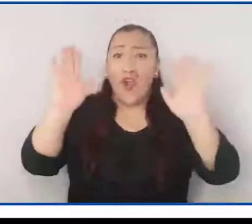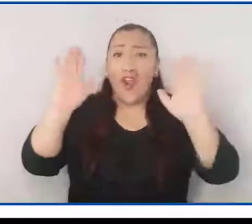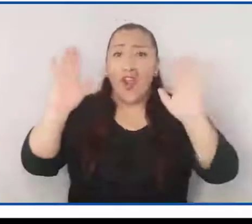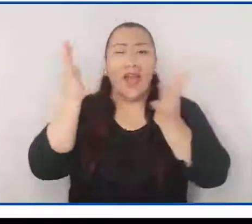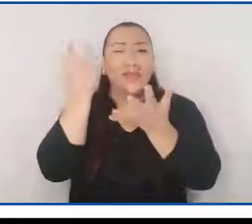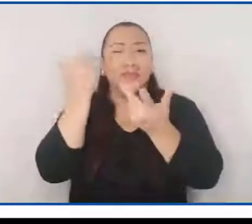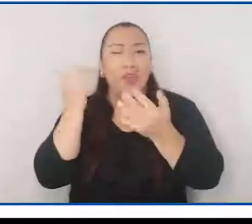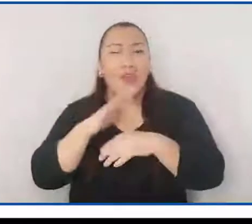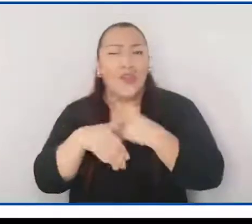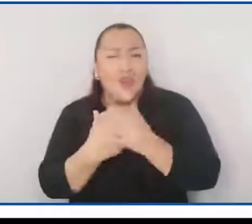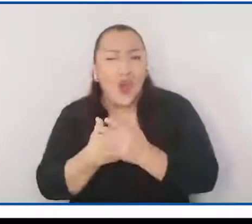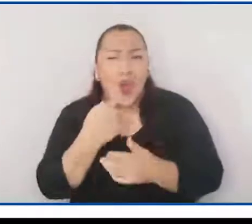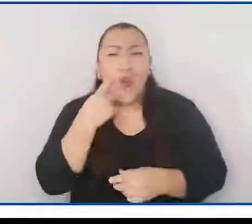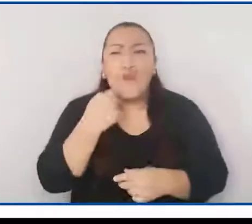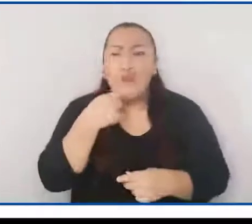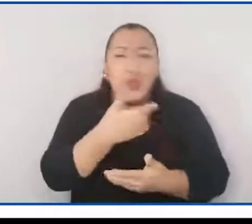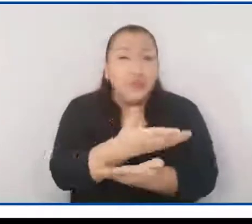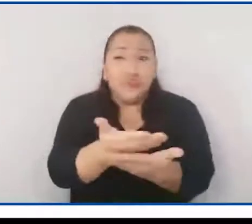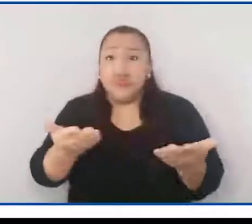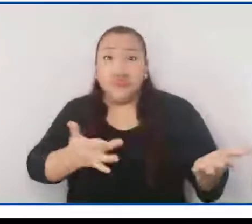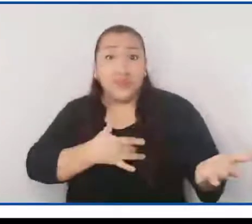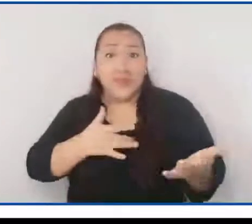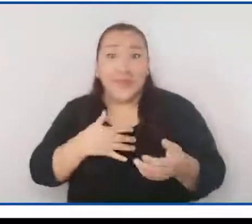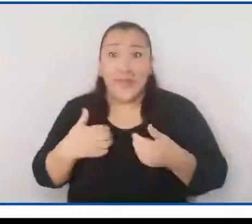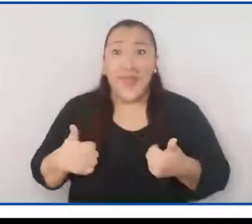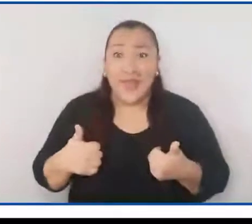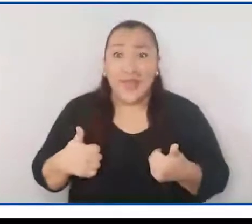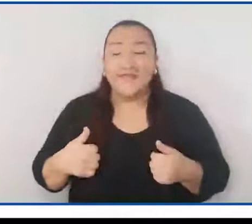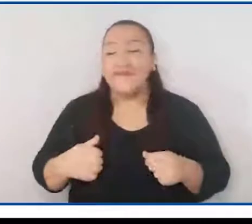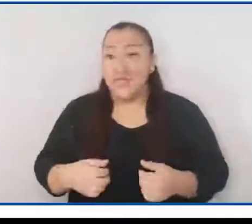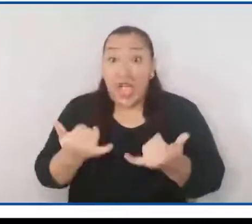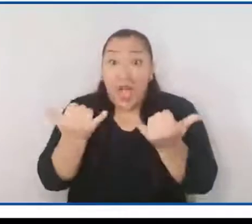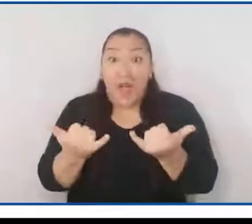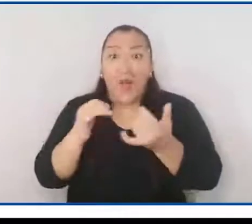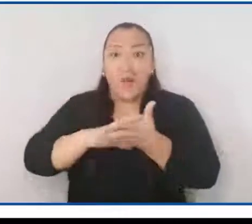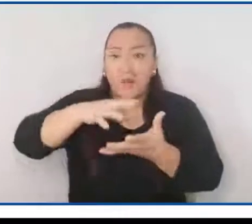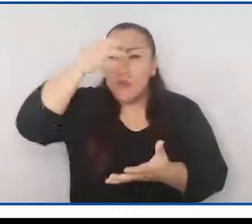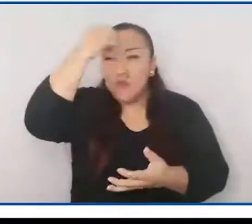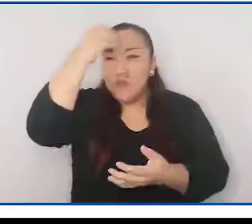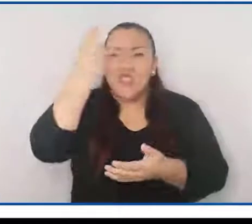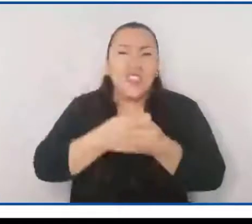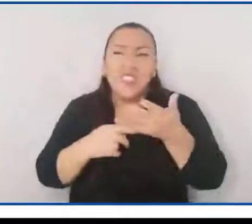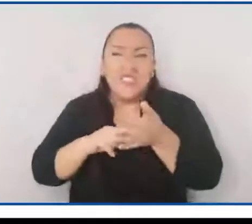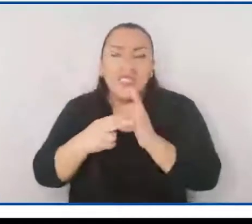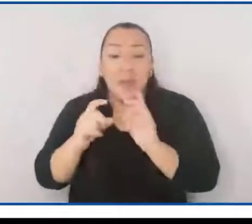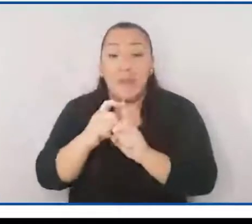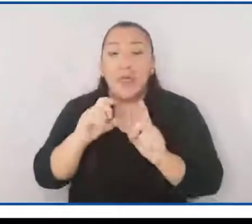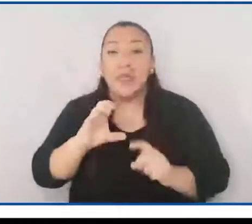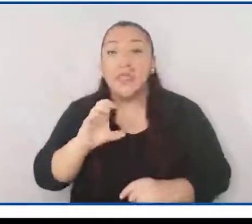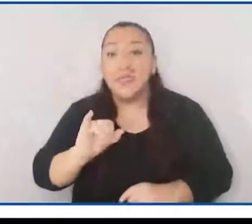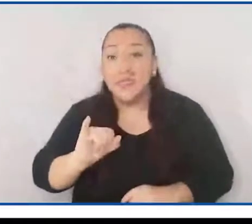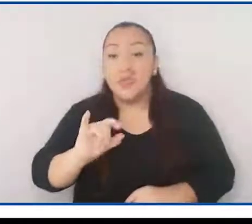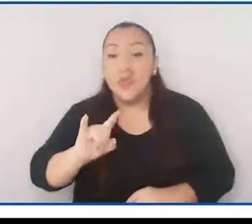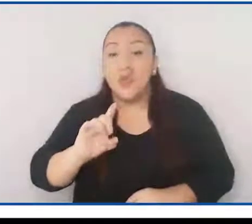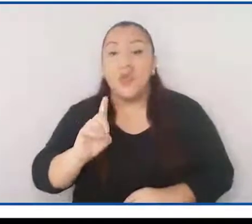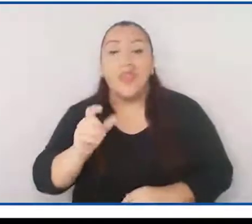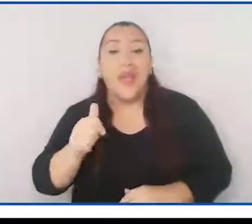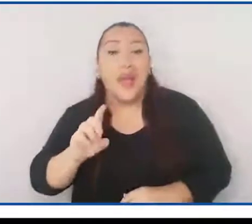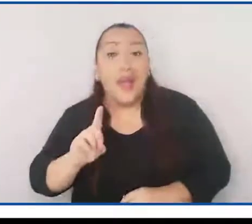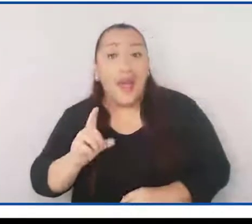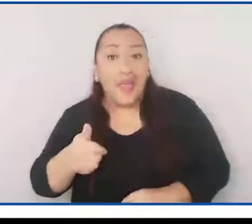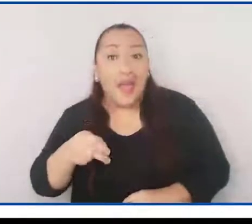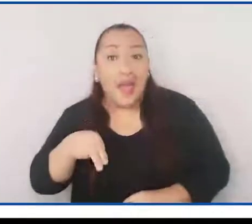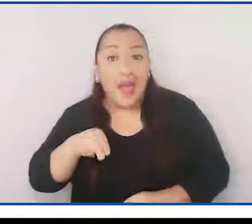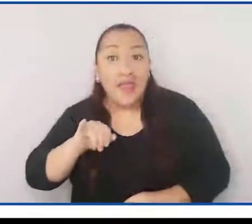Hola, espero que todas y todos estén muy bien. Hoy aprenderemos sobre la ciudadanía.